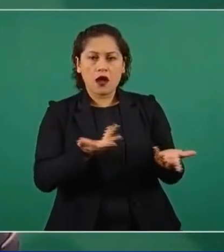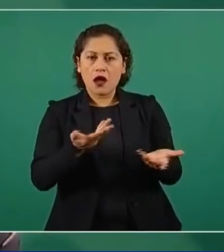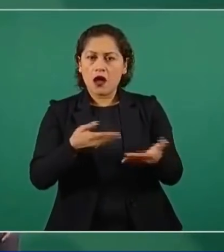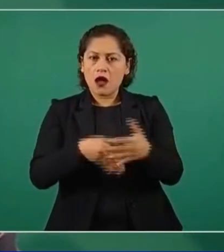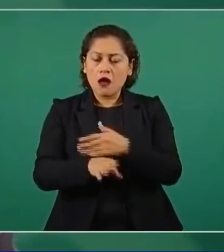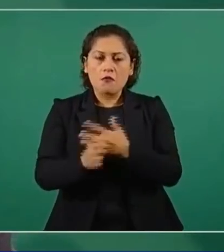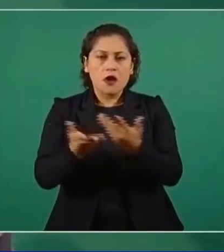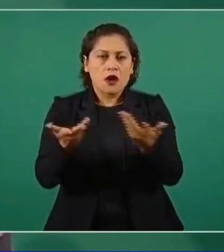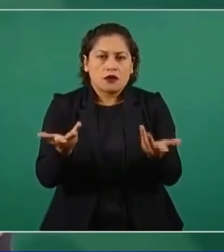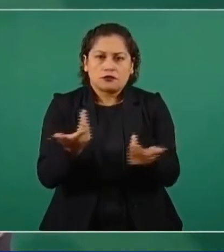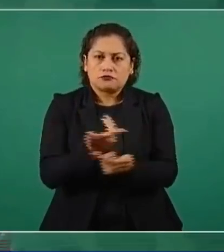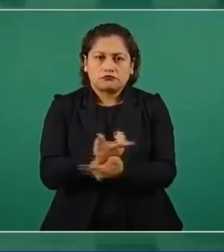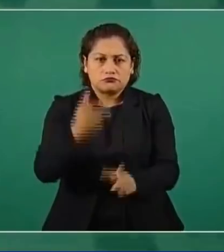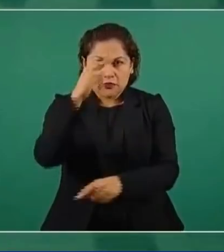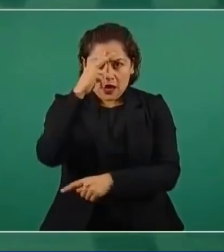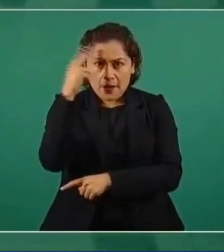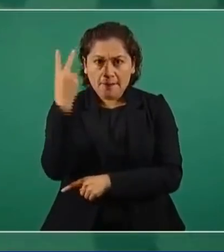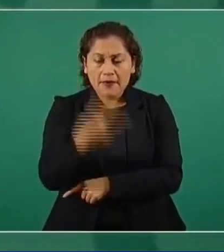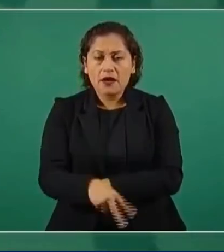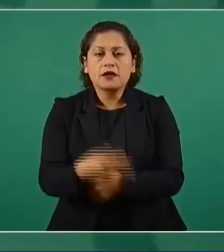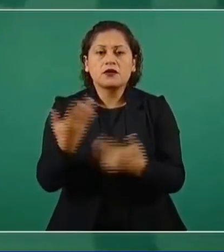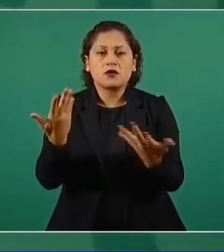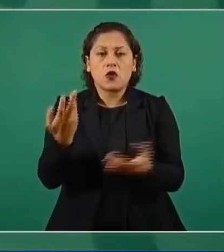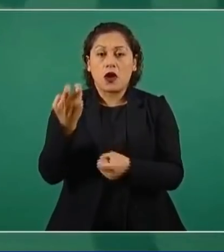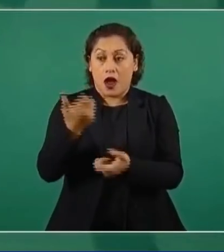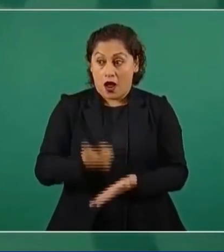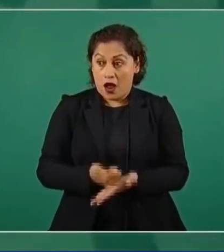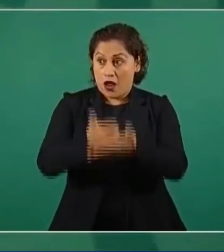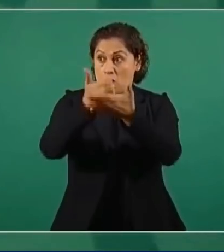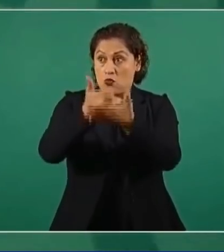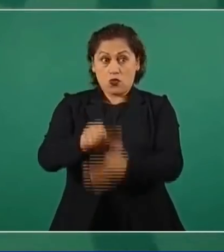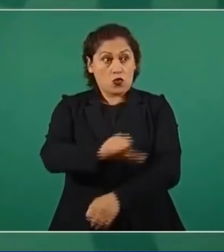Bueno, hablando de